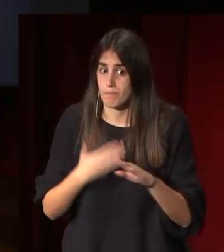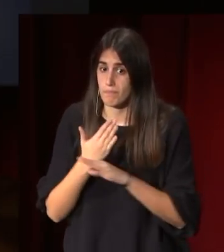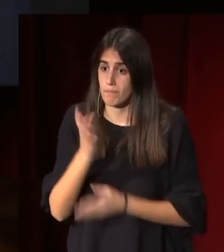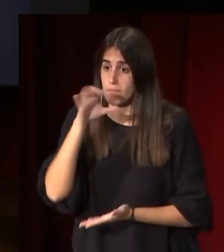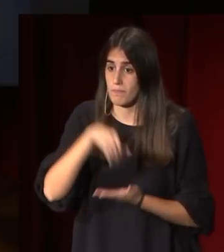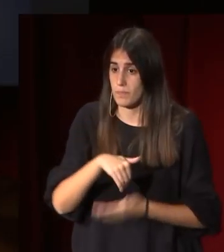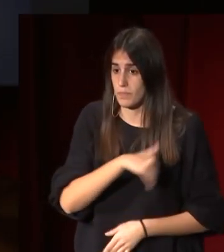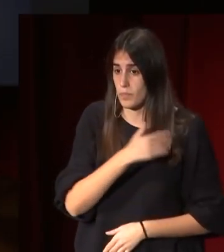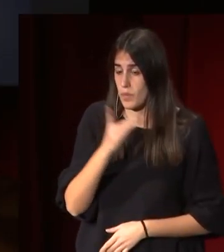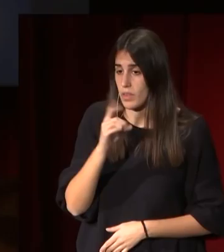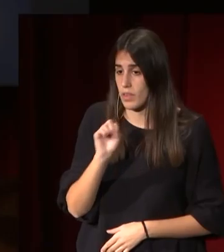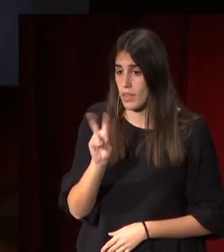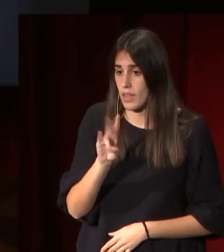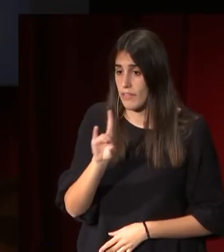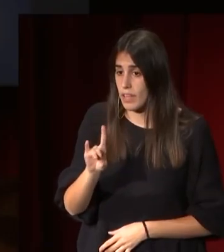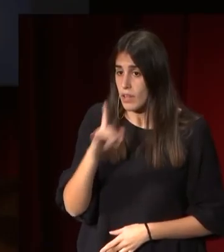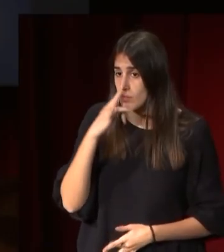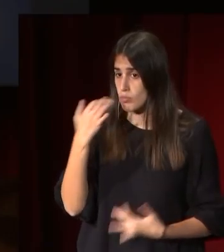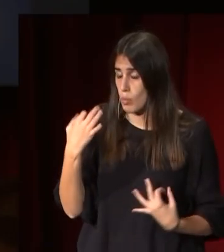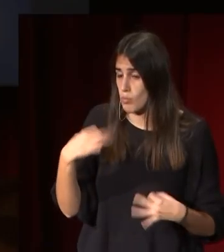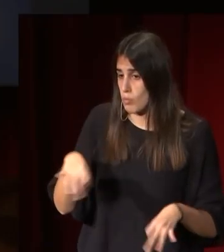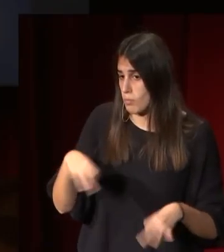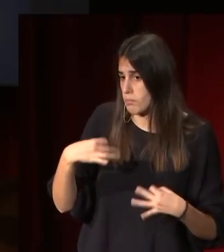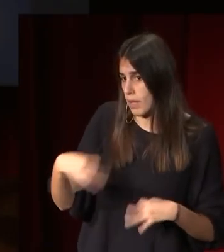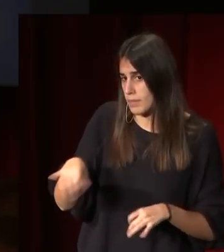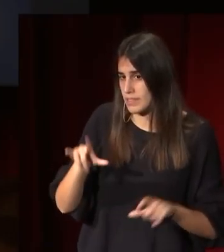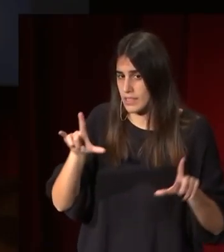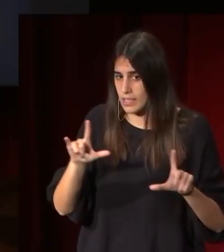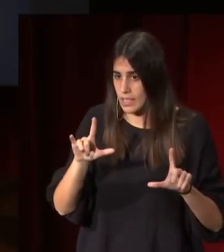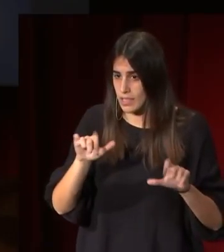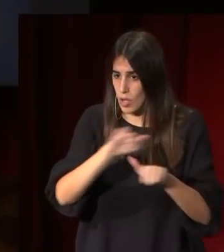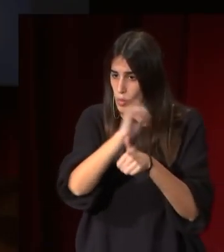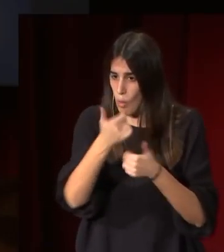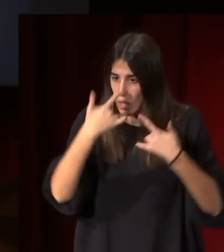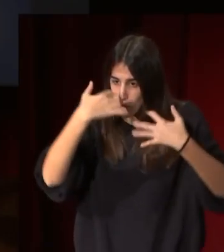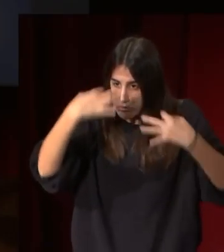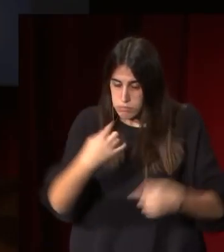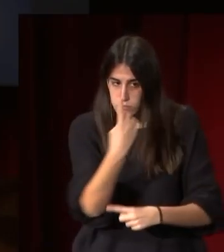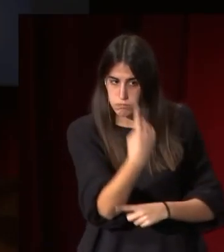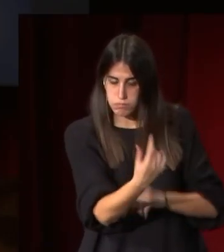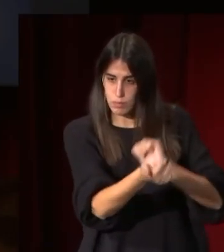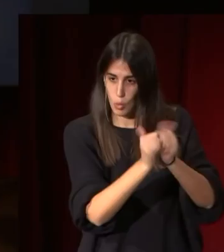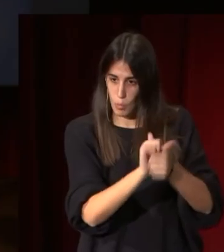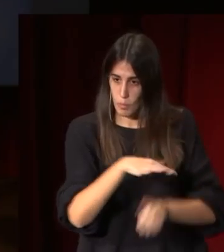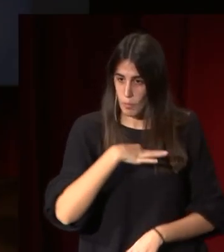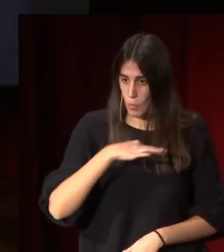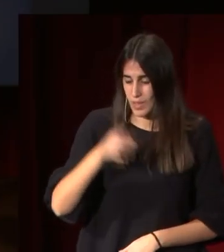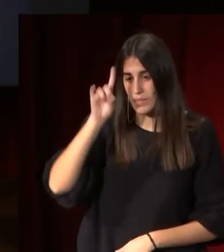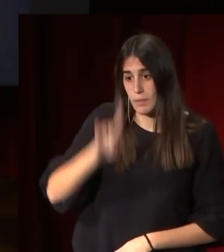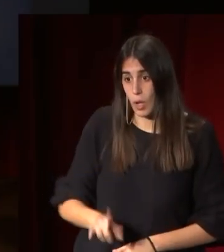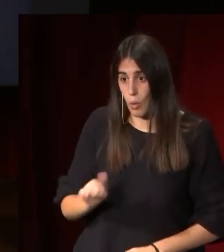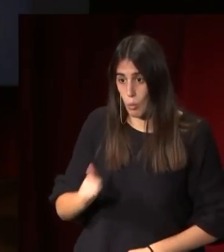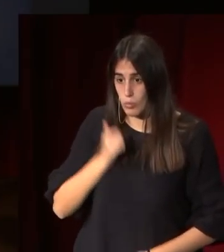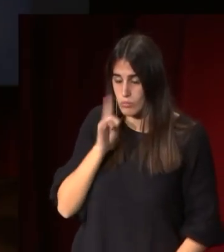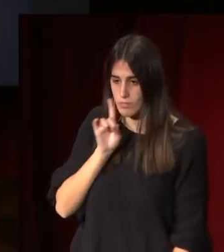David, donde se suele copiar los modelos vivos del natural, y también tiene la posibilidad de conocer